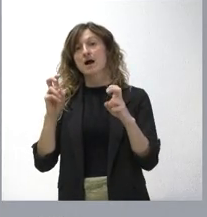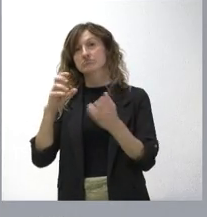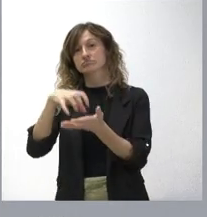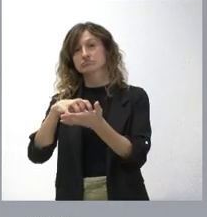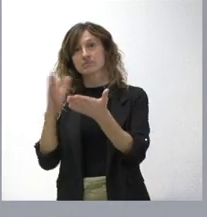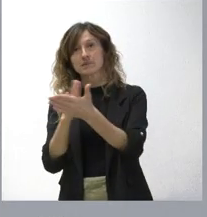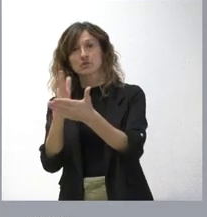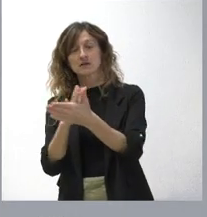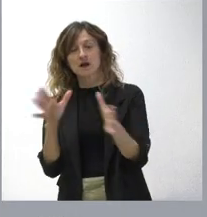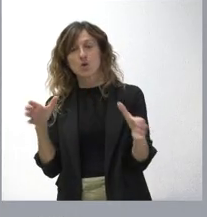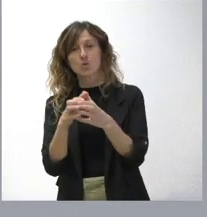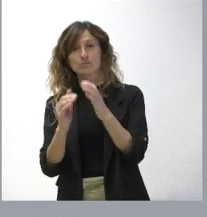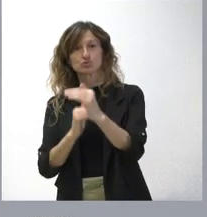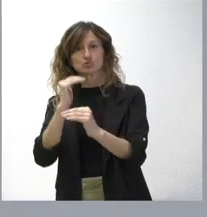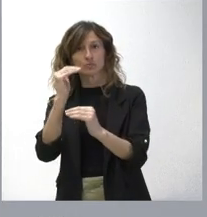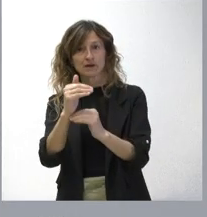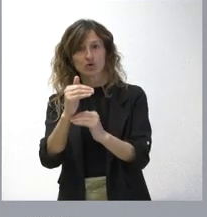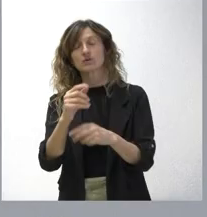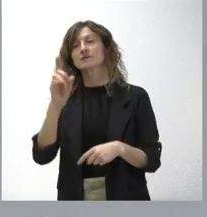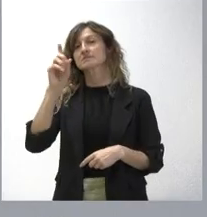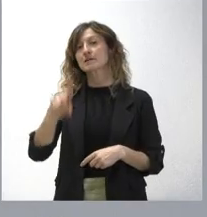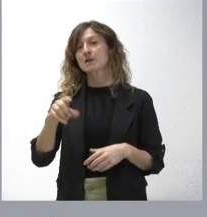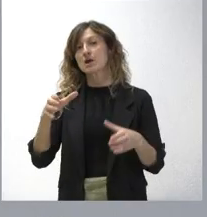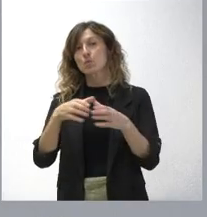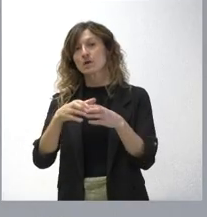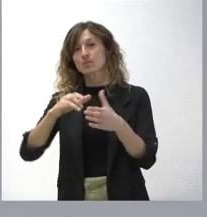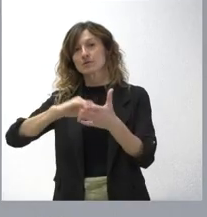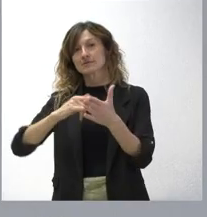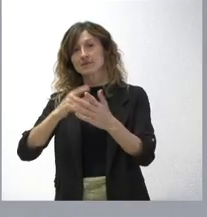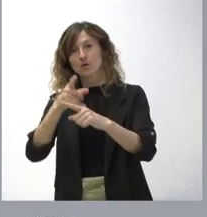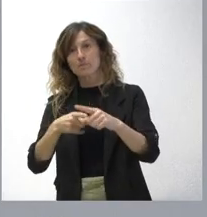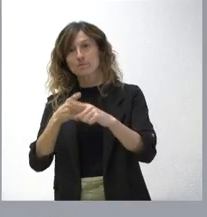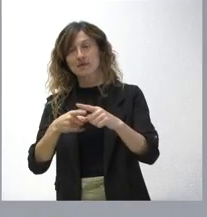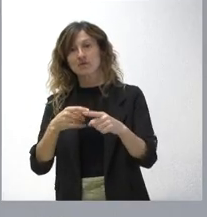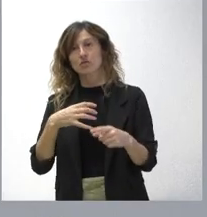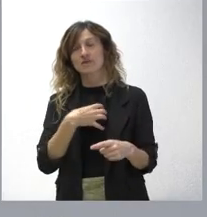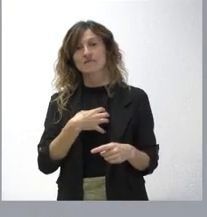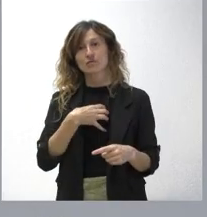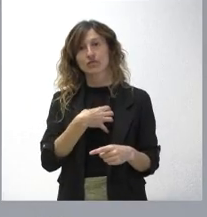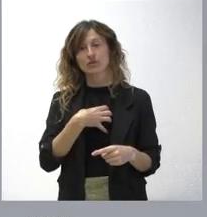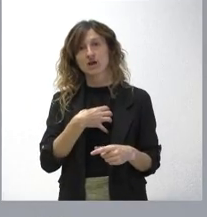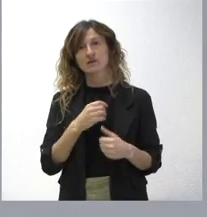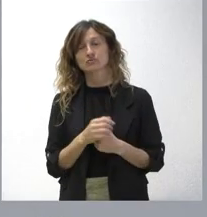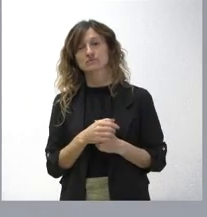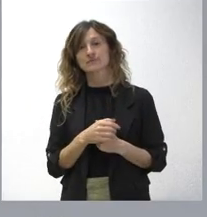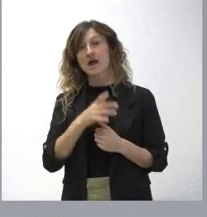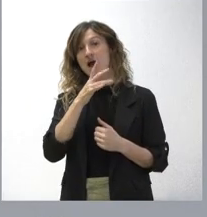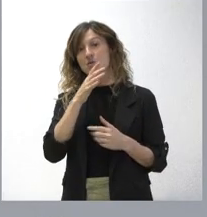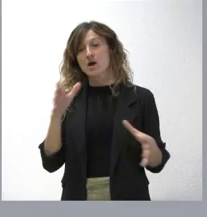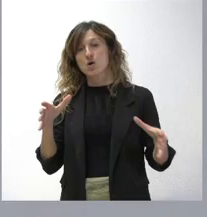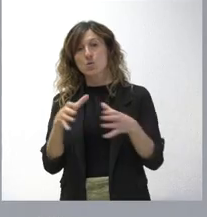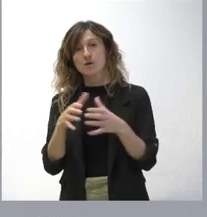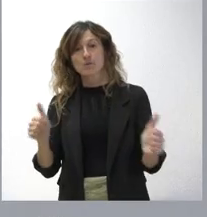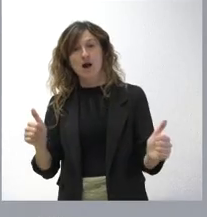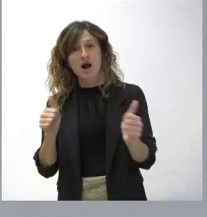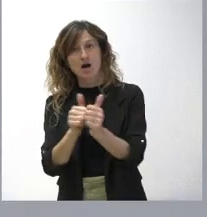cuerpo facultativo superior y el cuerpo técnico medio eran de funcionarios y, sin embargo, este cuerpo de auxiliares que